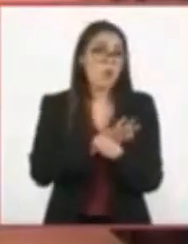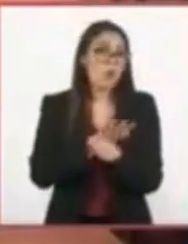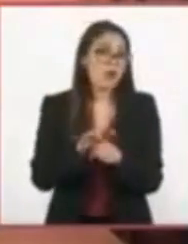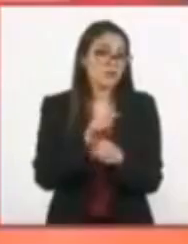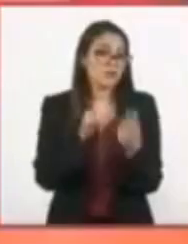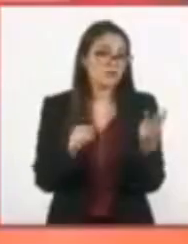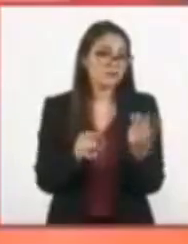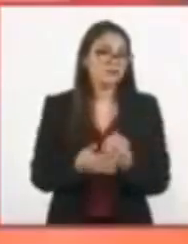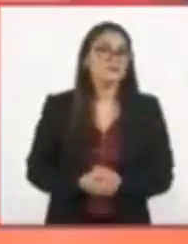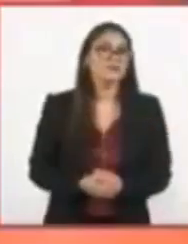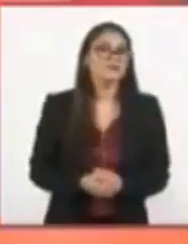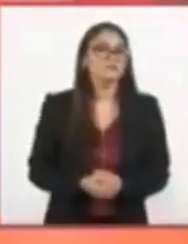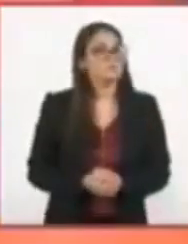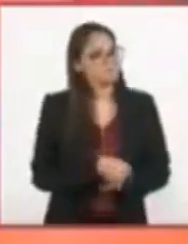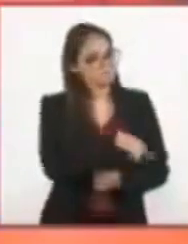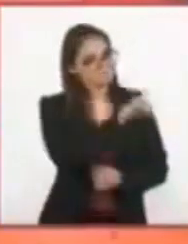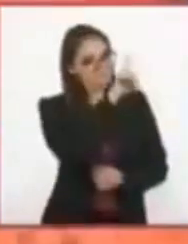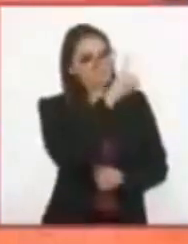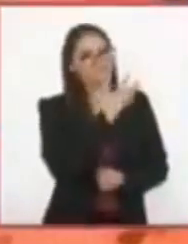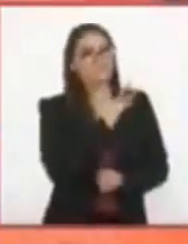¡Grecia Antigua!